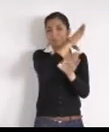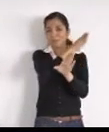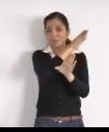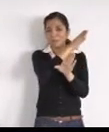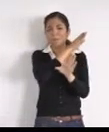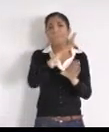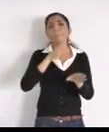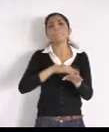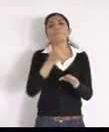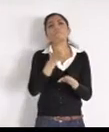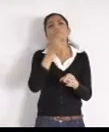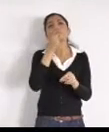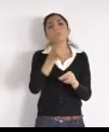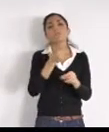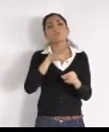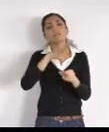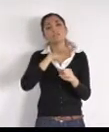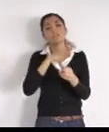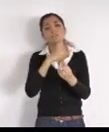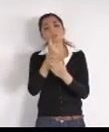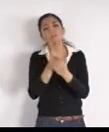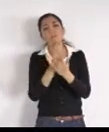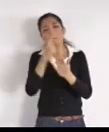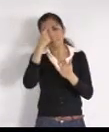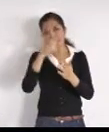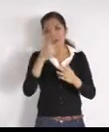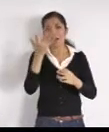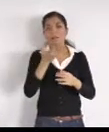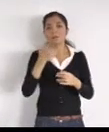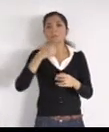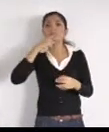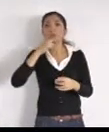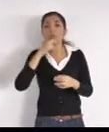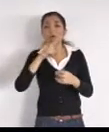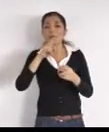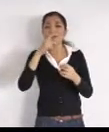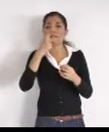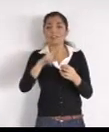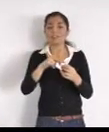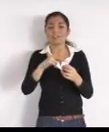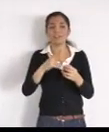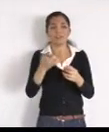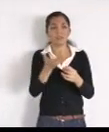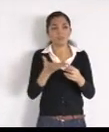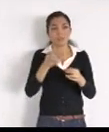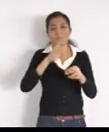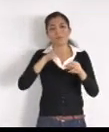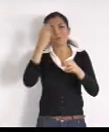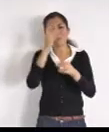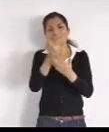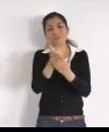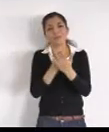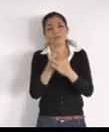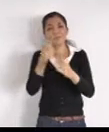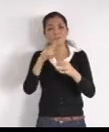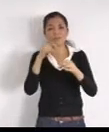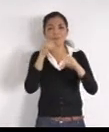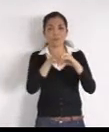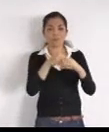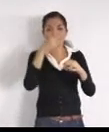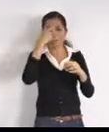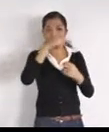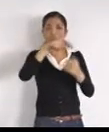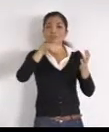la calidad, y además, del proyecto, de fondo, que será, esta batería de pozos, para toda la zona del valle, Elgar Fajardo, por el